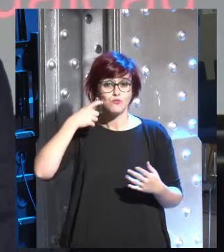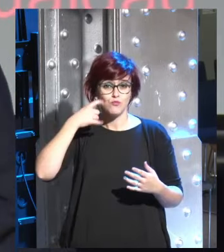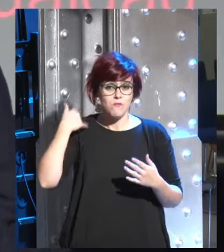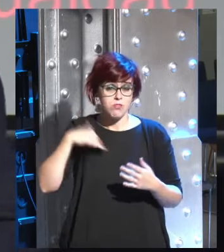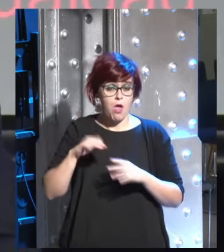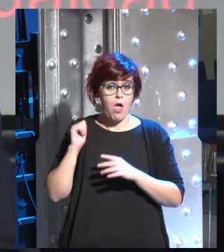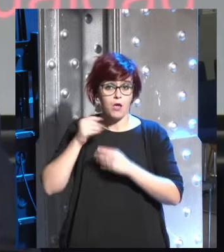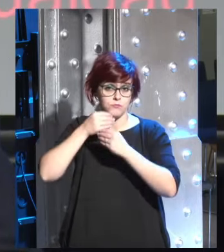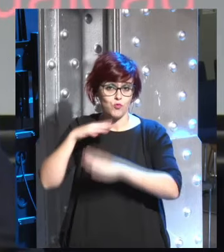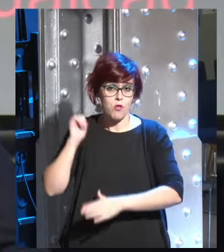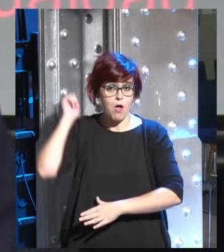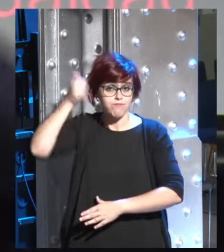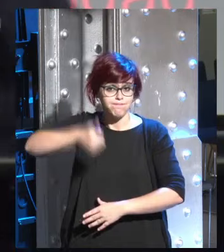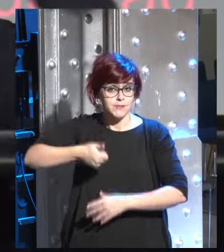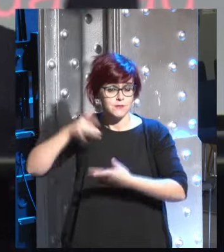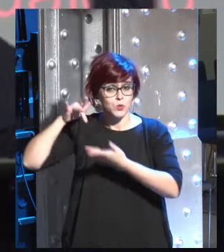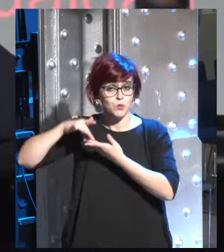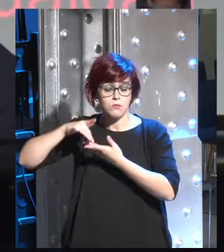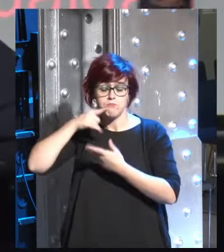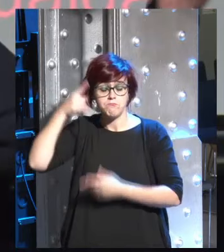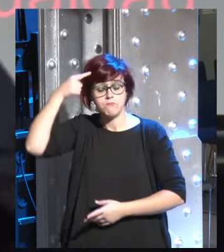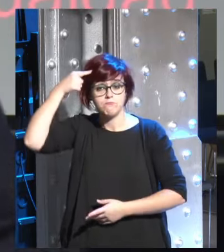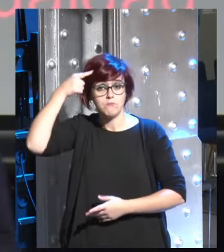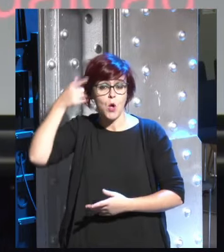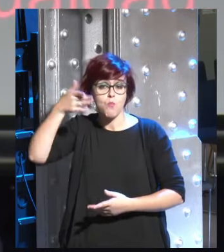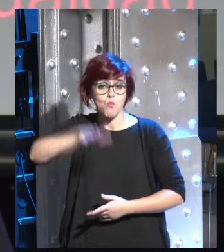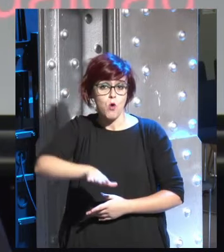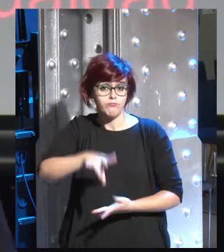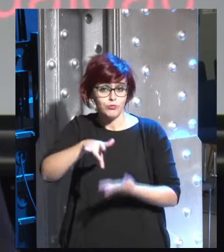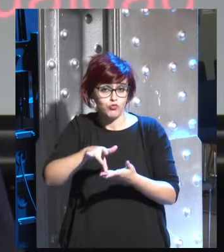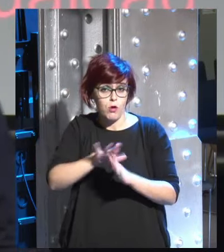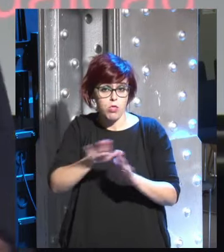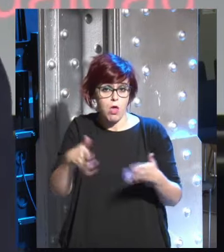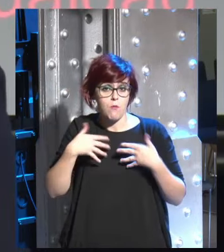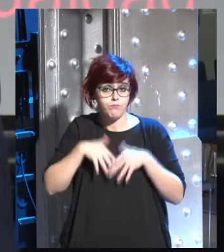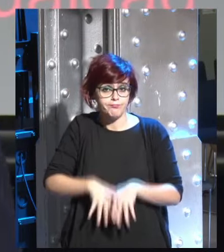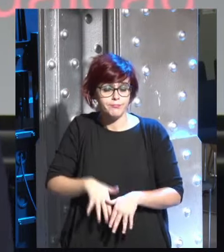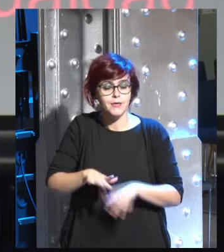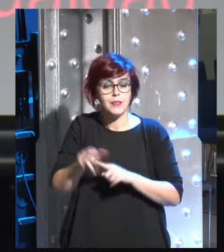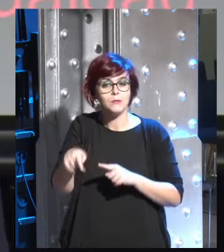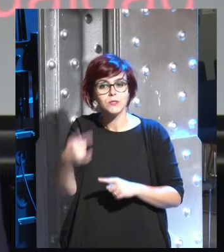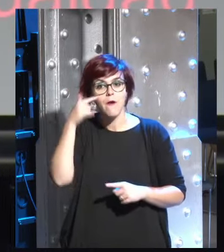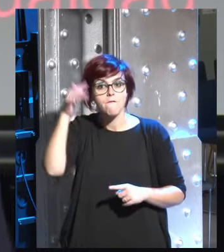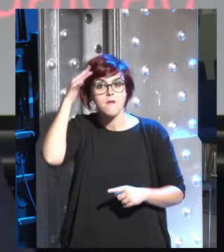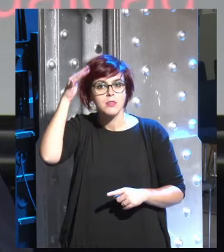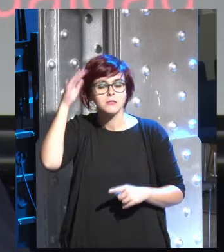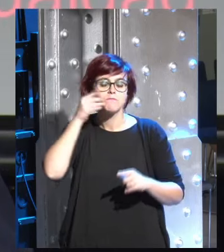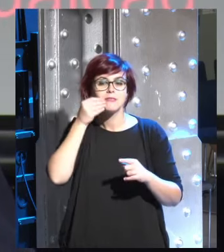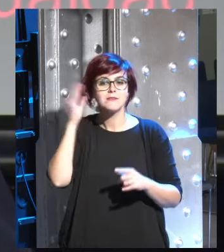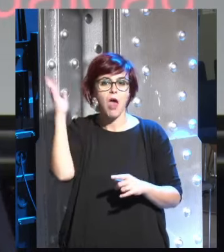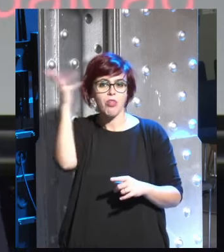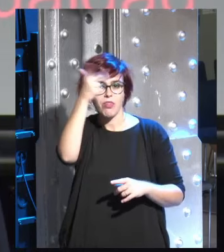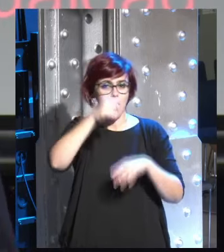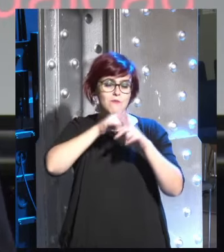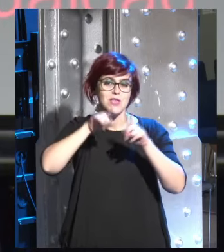históricamente a la idea de que tenemos que morir y a partir de ahí hemos creado esa fantasía de que hay un cielo un